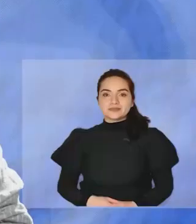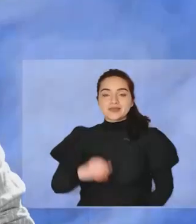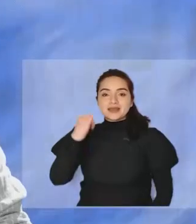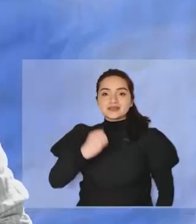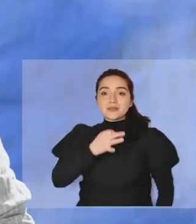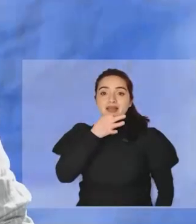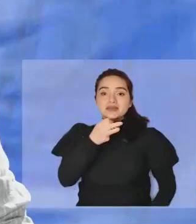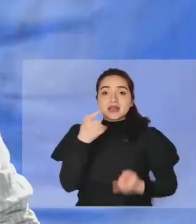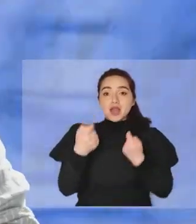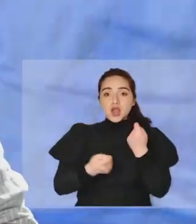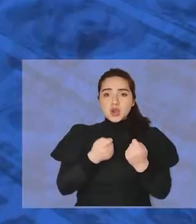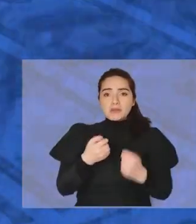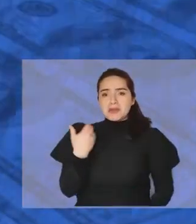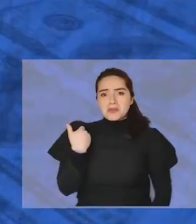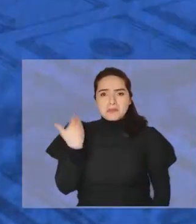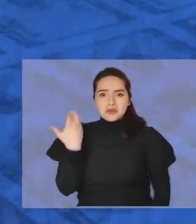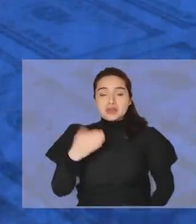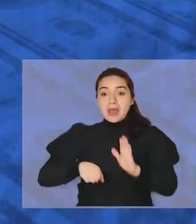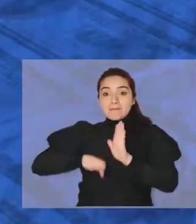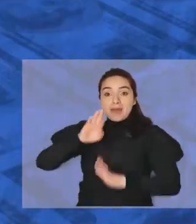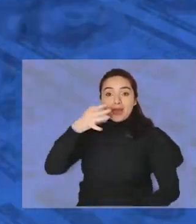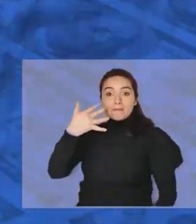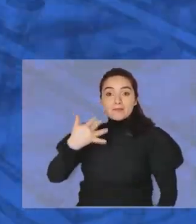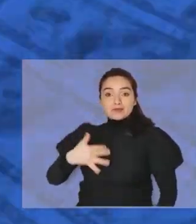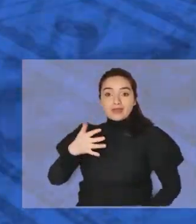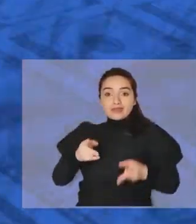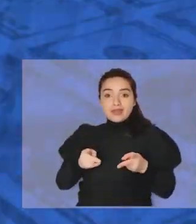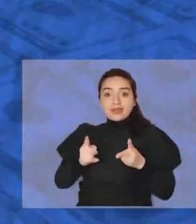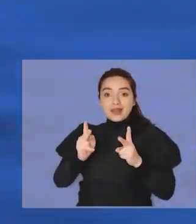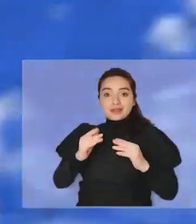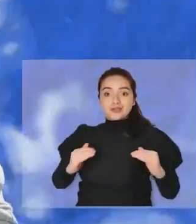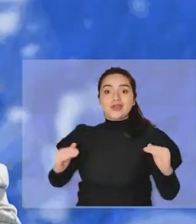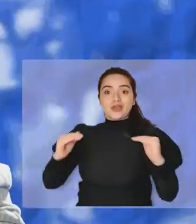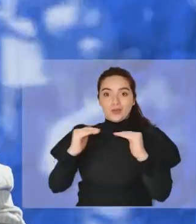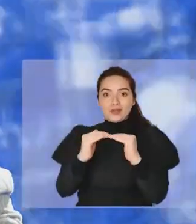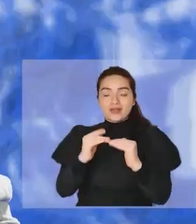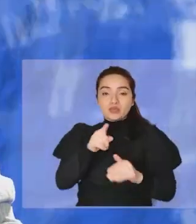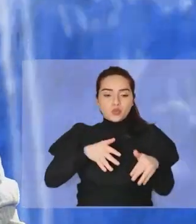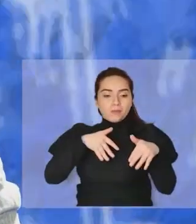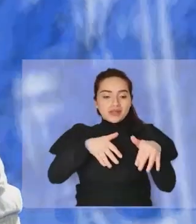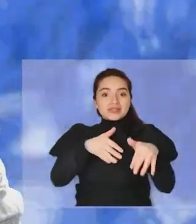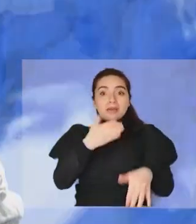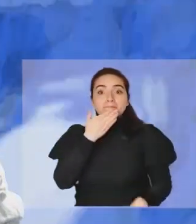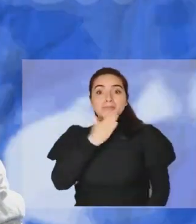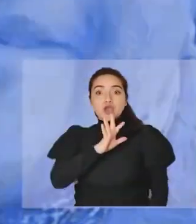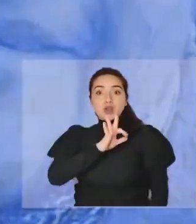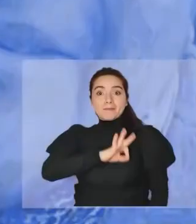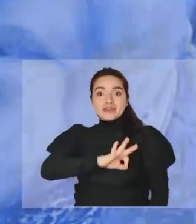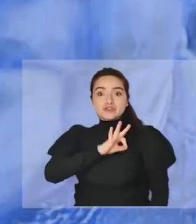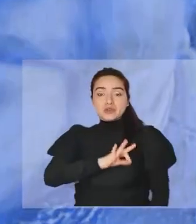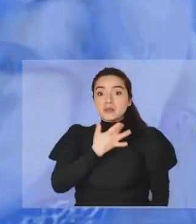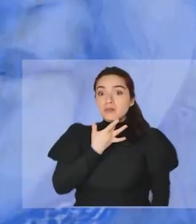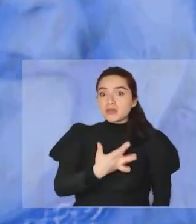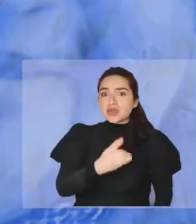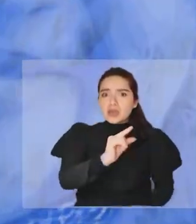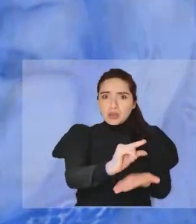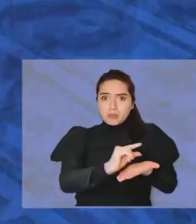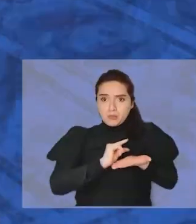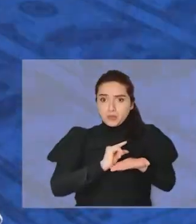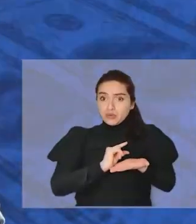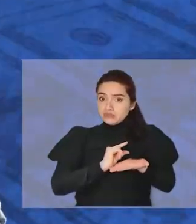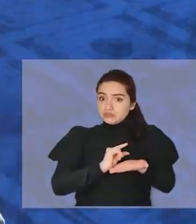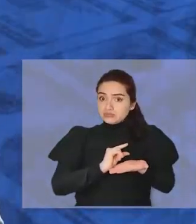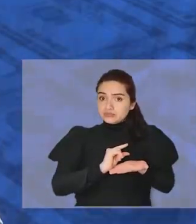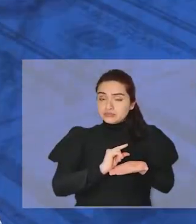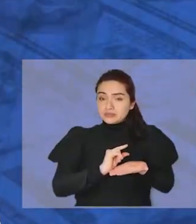Siempre dicen, la economía no importa, es más importante los derechos de igualdad. Pero cuando marchaste por mejores pensiones era porque la pensión era baja, ¿cierto?